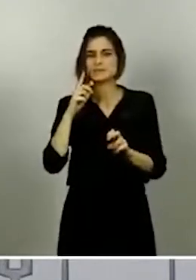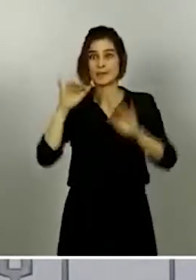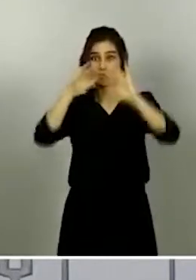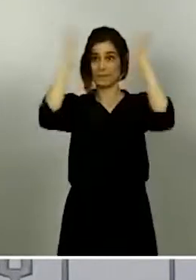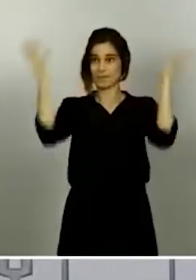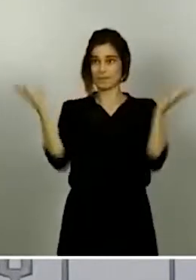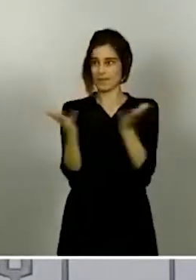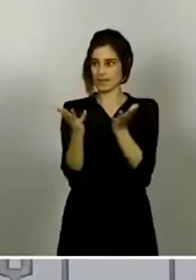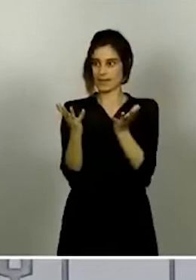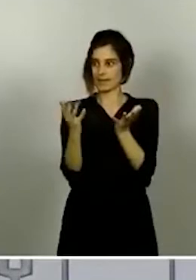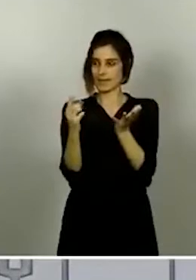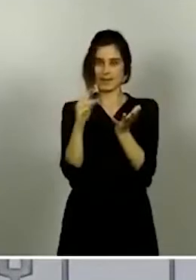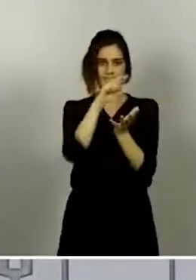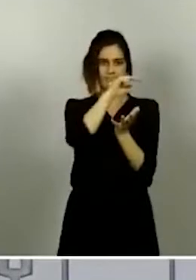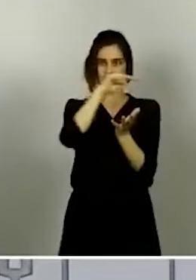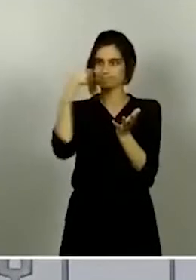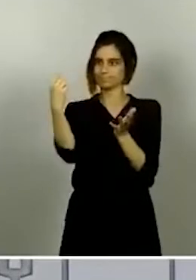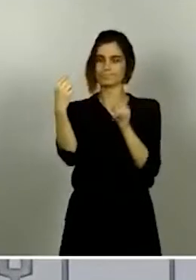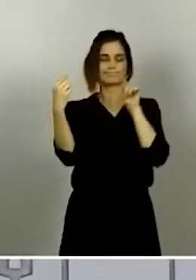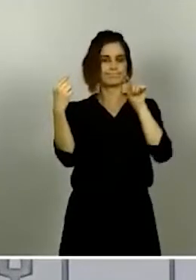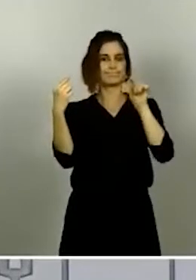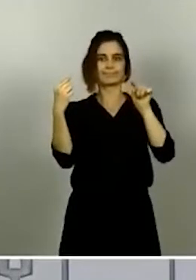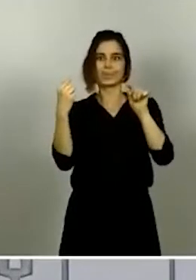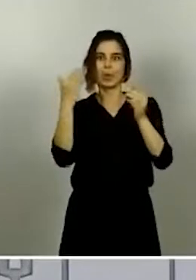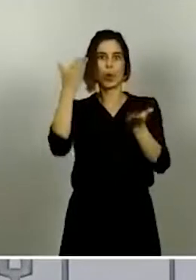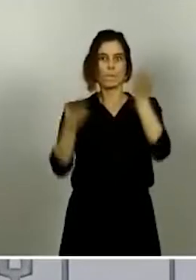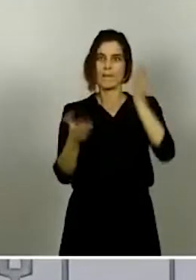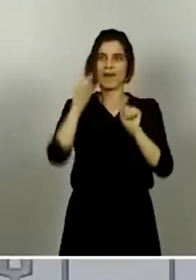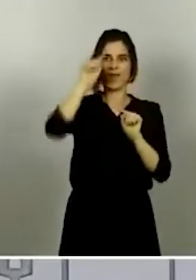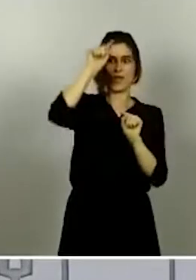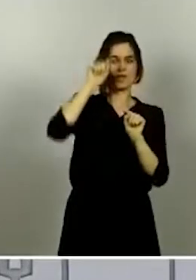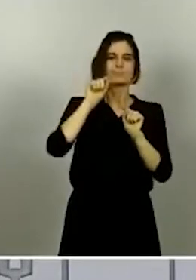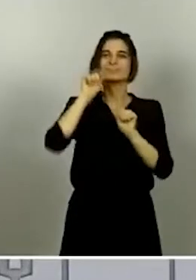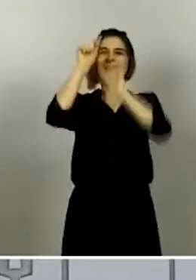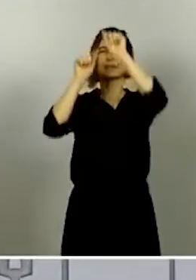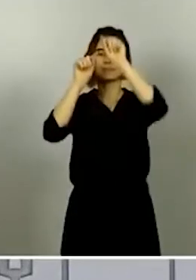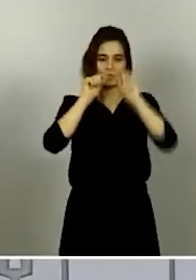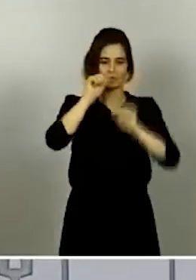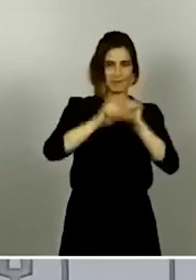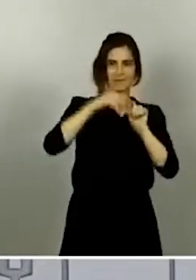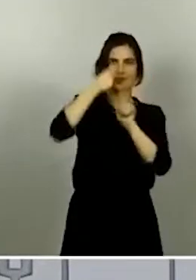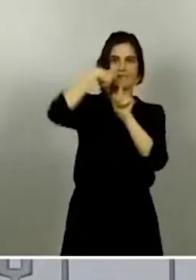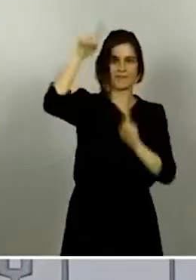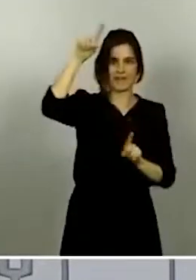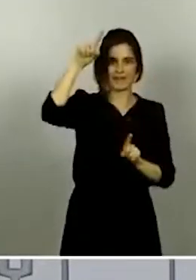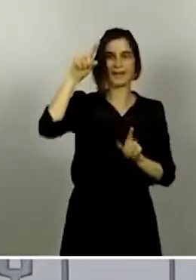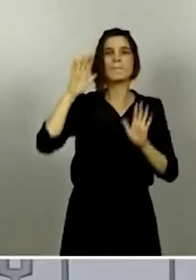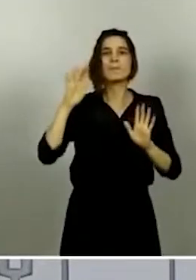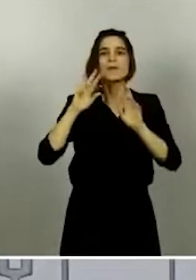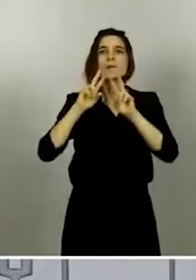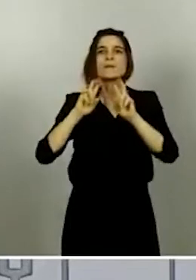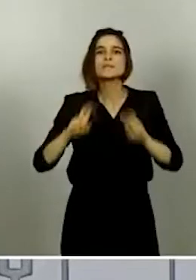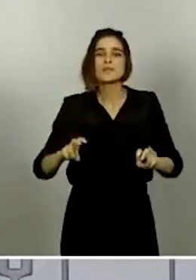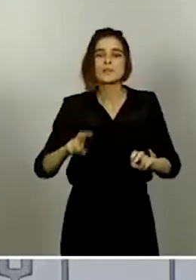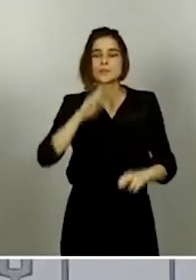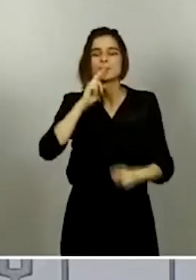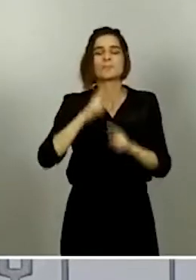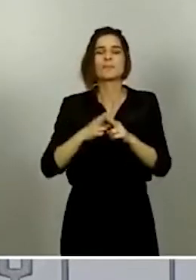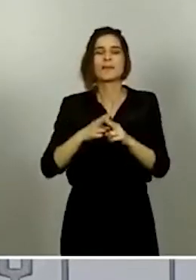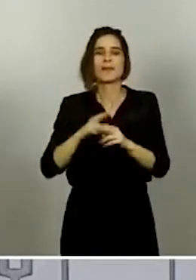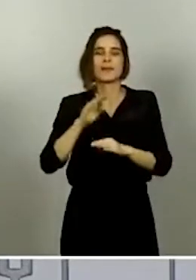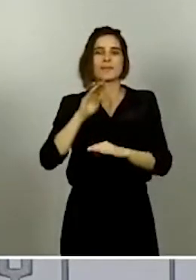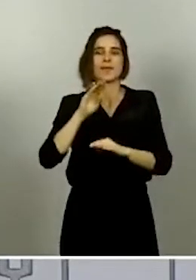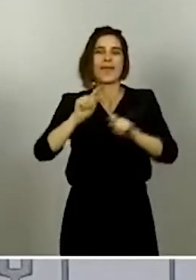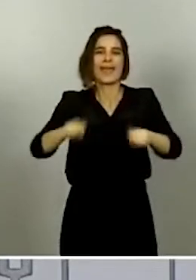en las que la transmisión ha sido diferente a otras. Pero eso son, como les hemos dicho en algún caso, estudios que llamamos ecológicos, en los que no sabemos